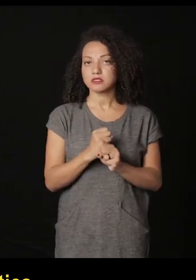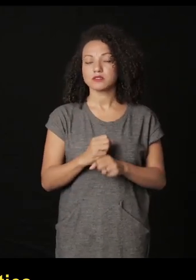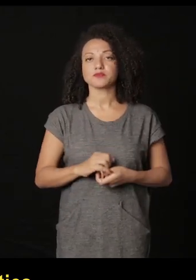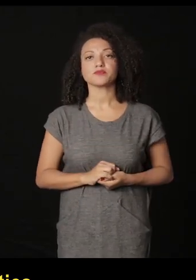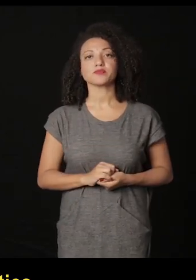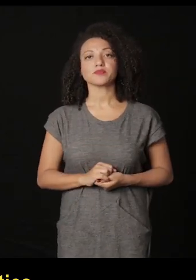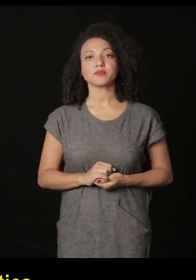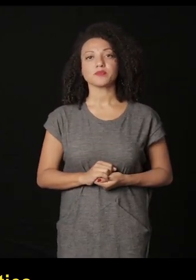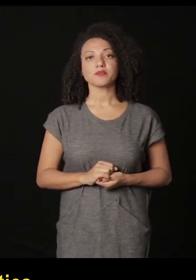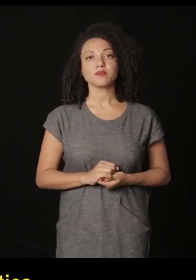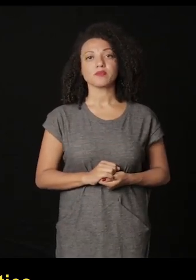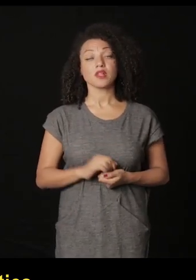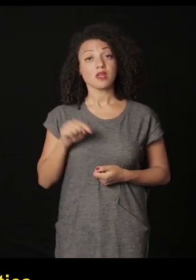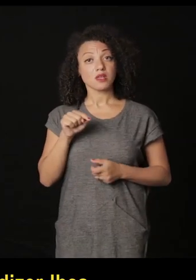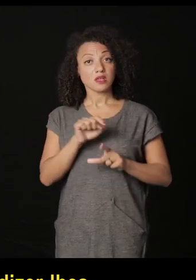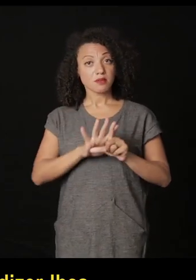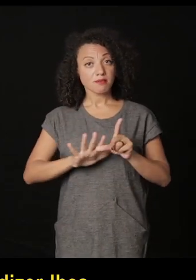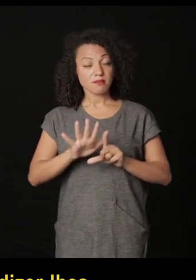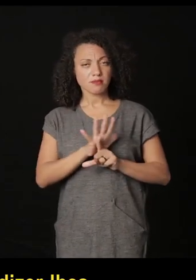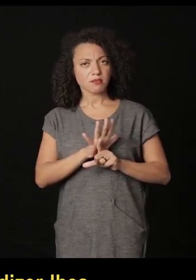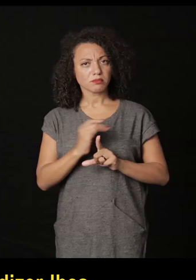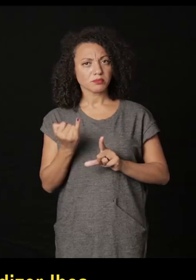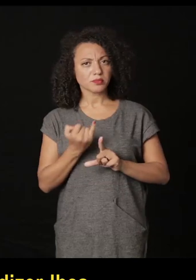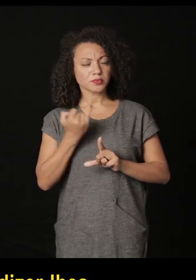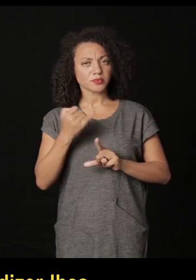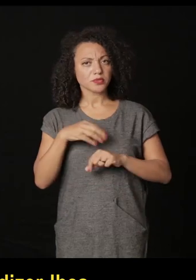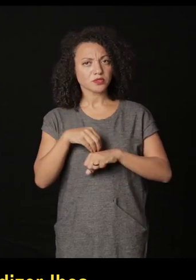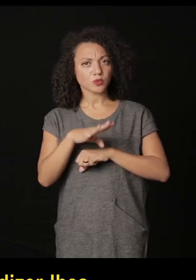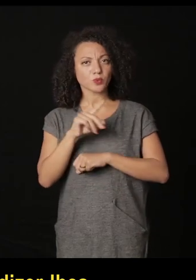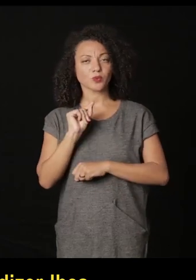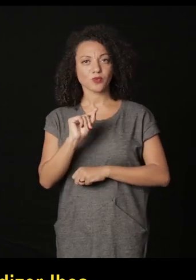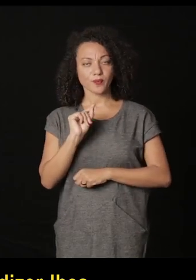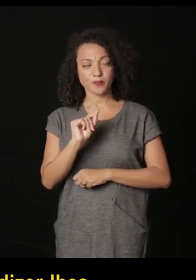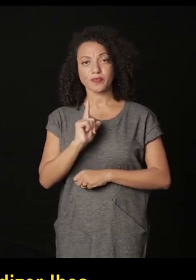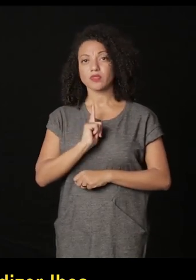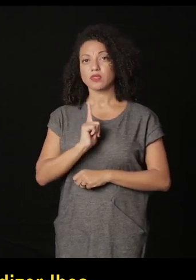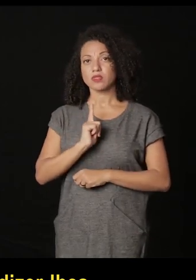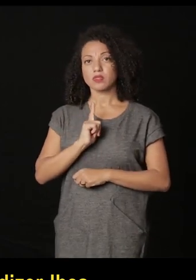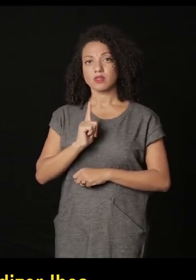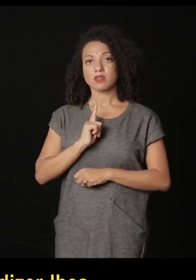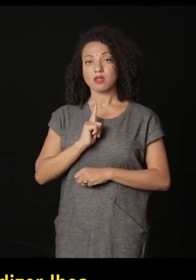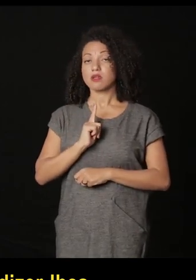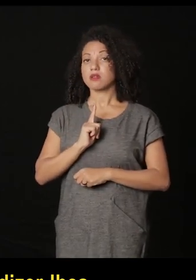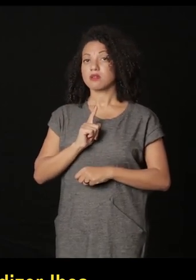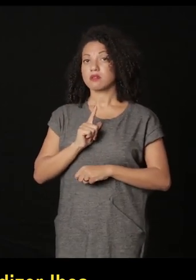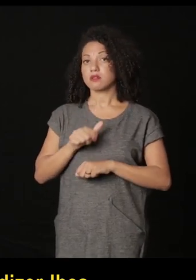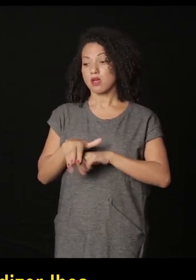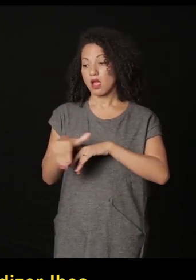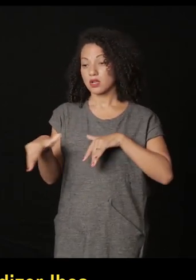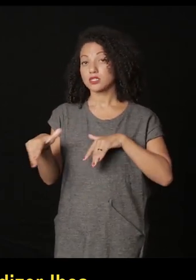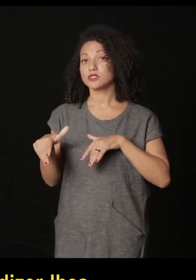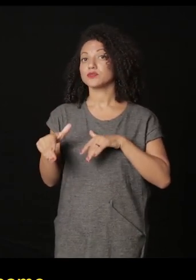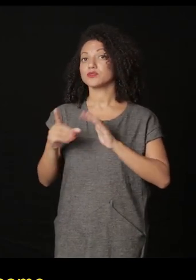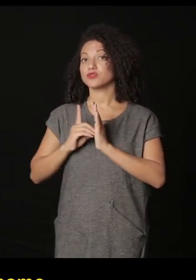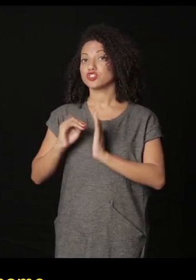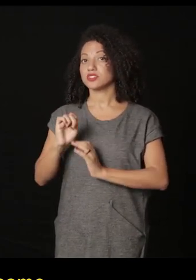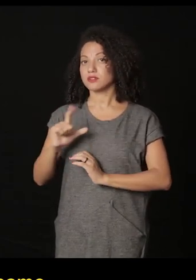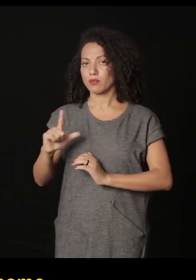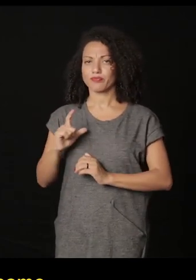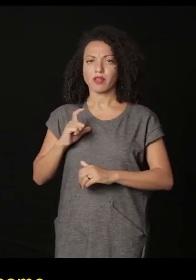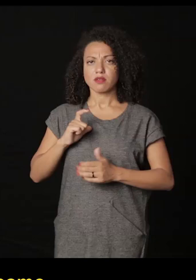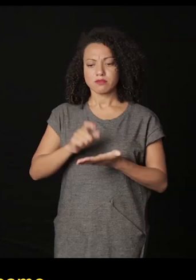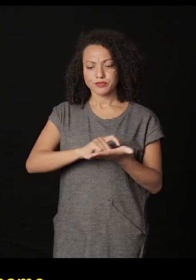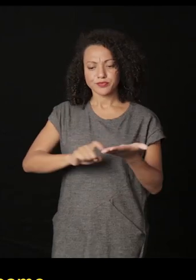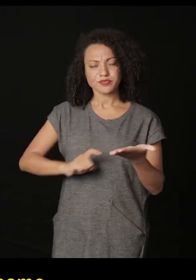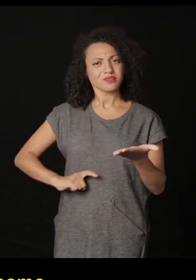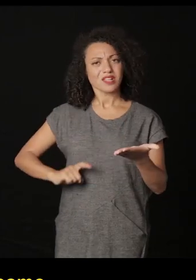dentro de estos últimos 30 años estas imágenes es importante decirles que ella obtiene el archivo digital y desde su casa